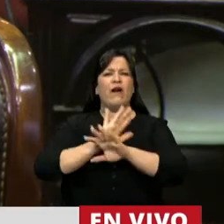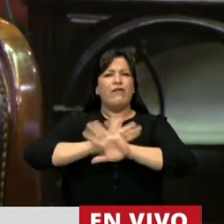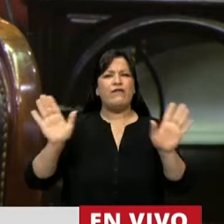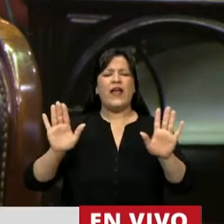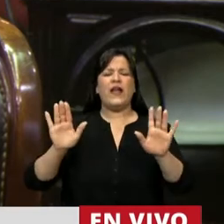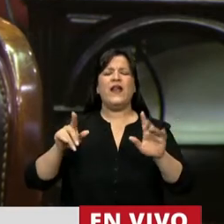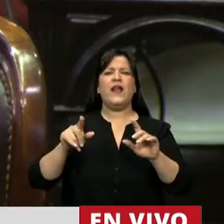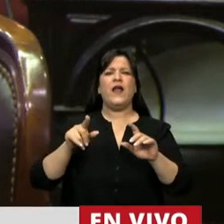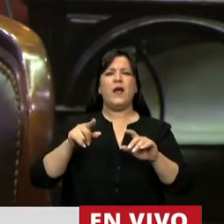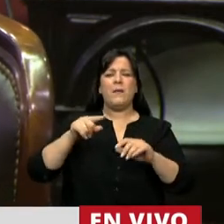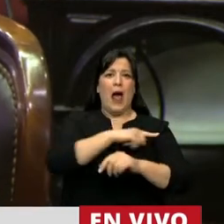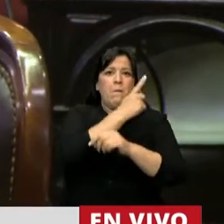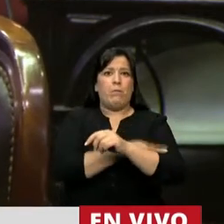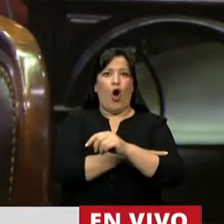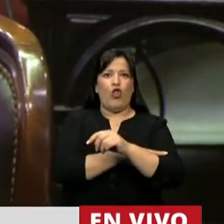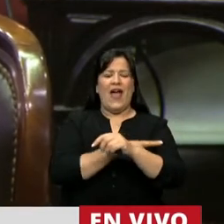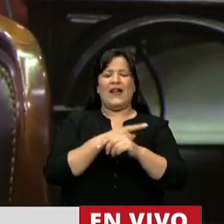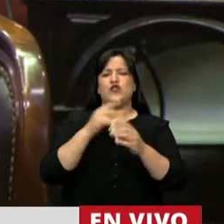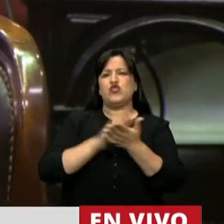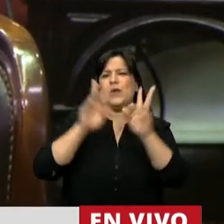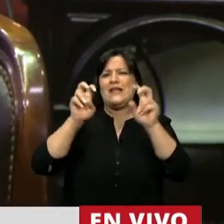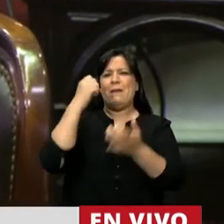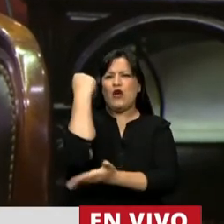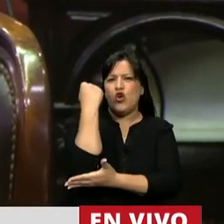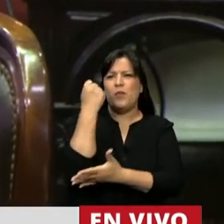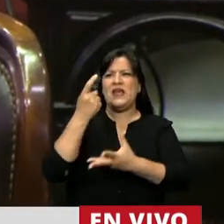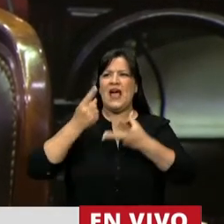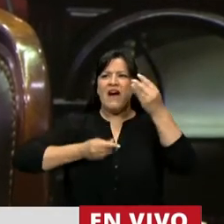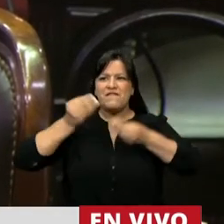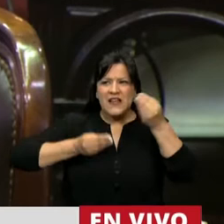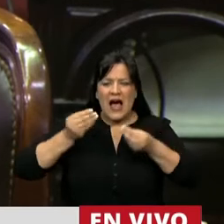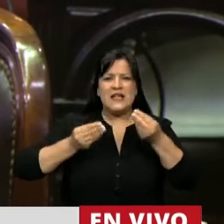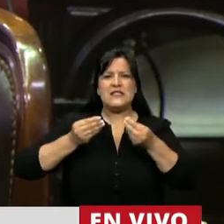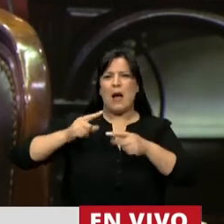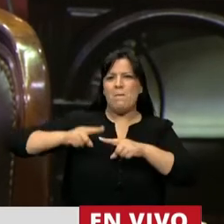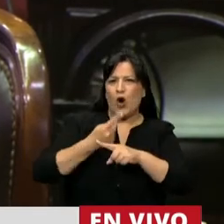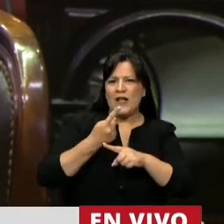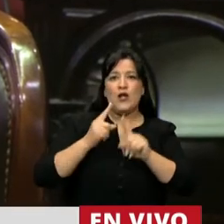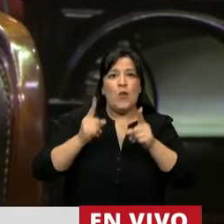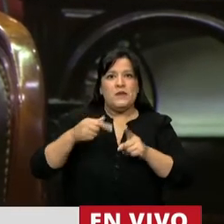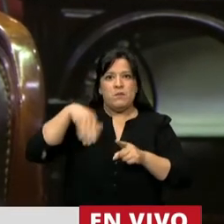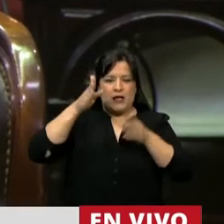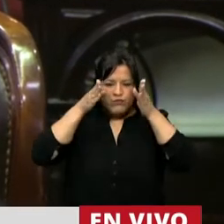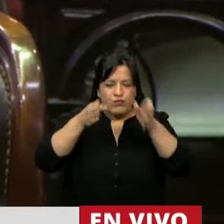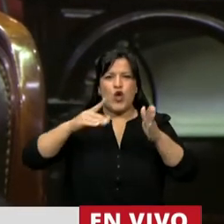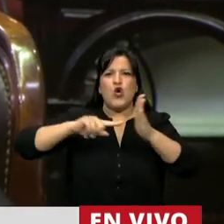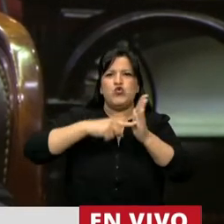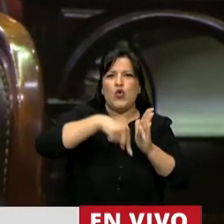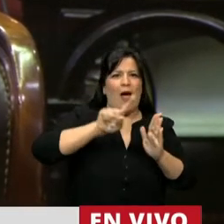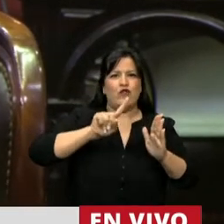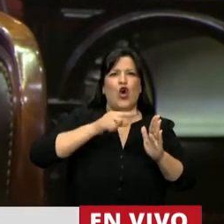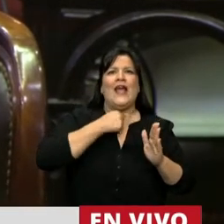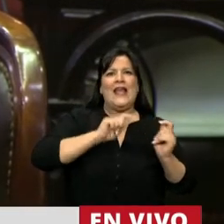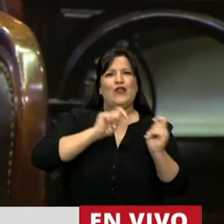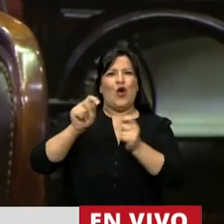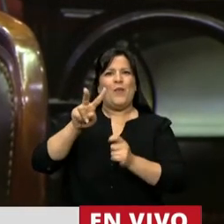desburocratizar el poder económico, financiero y político que residía centralmente la ciudad autónoma de Buenos Aires.